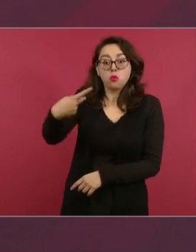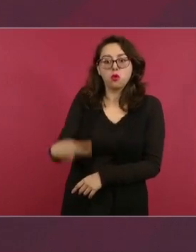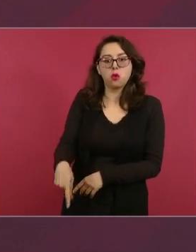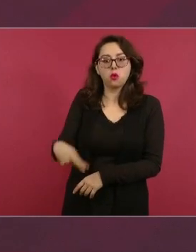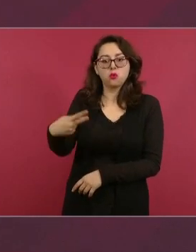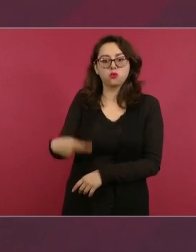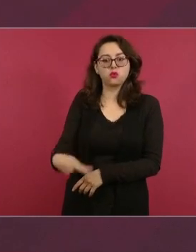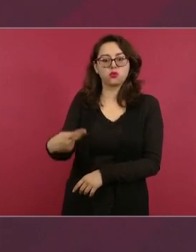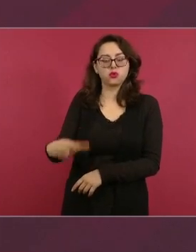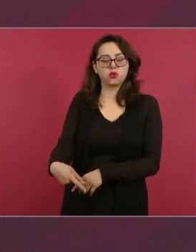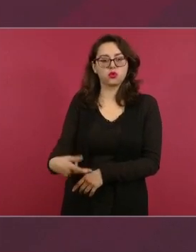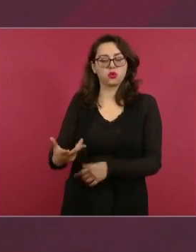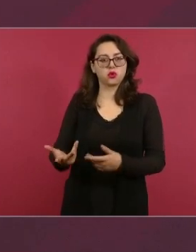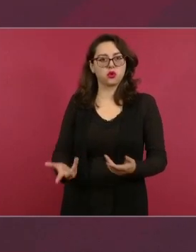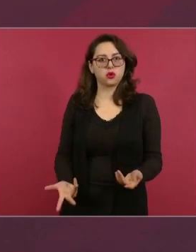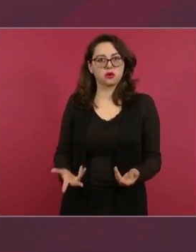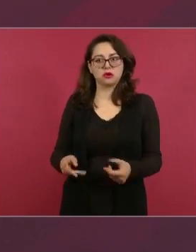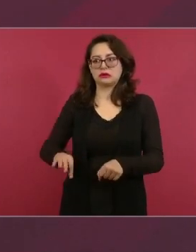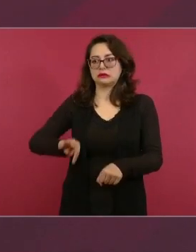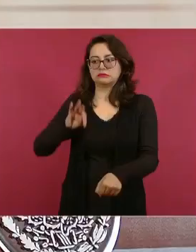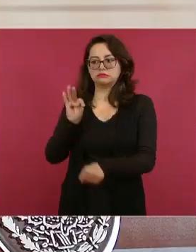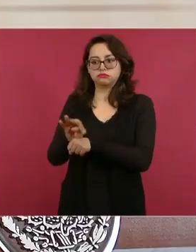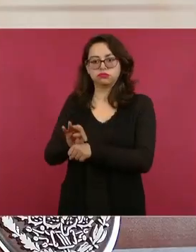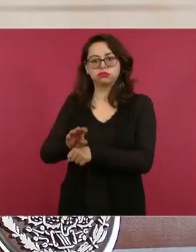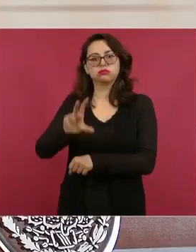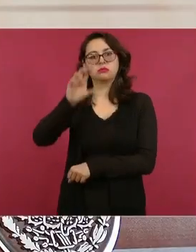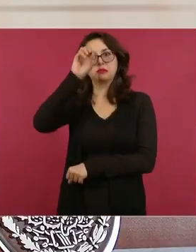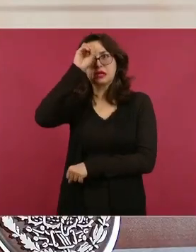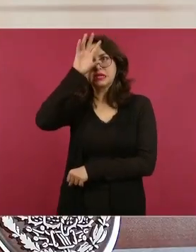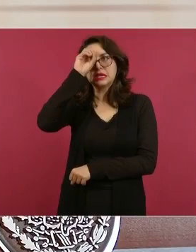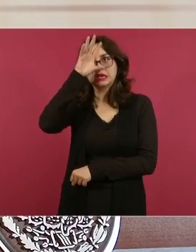del subsuelo, la minería,